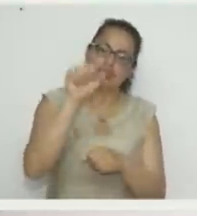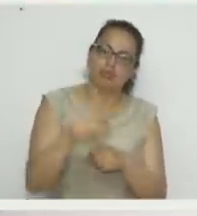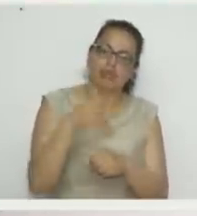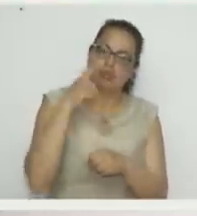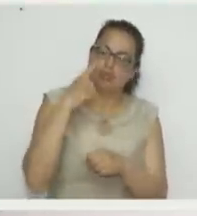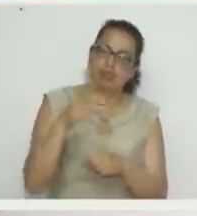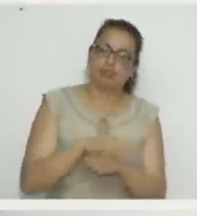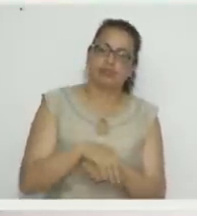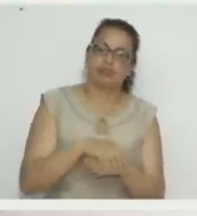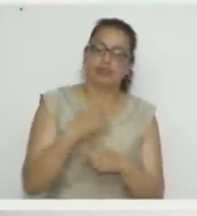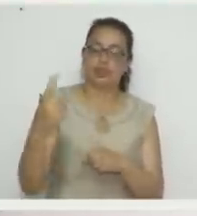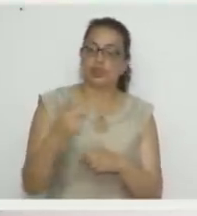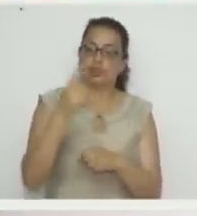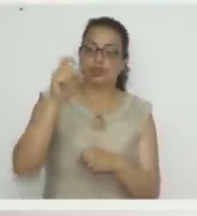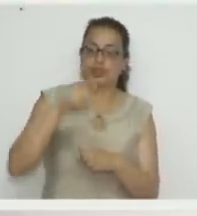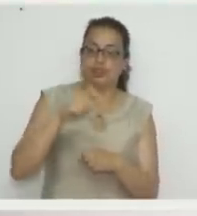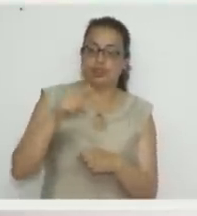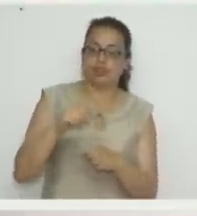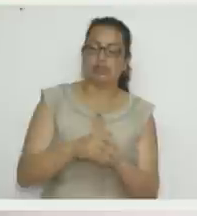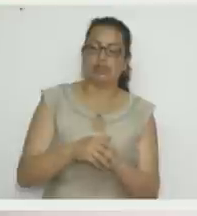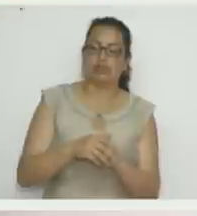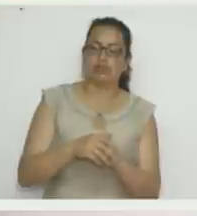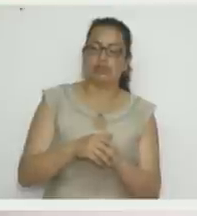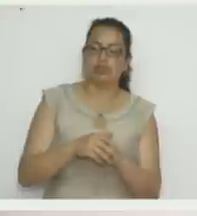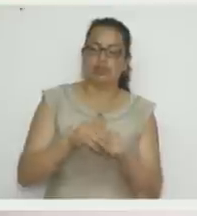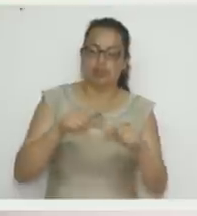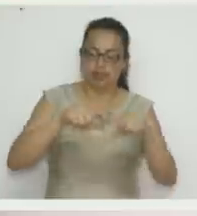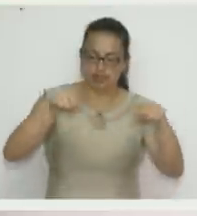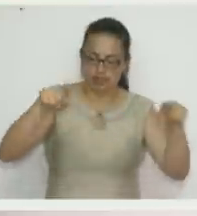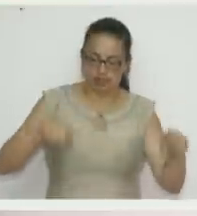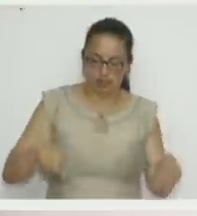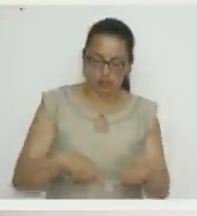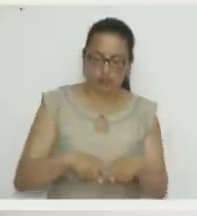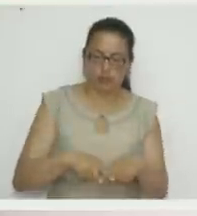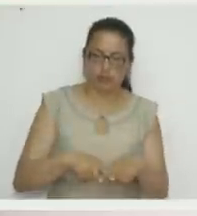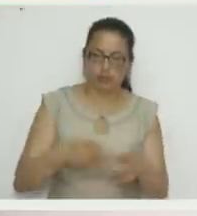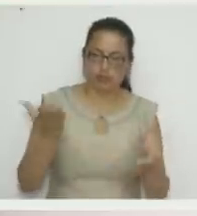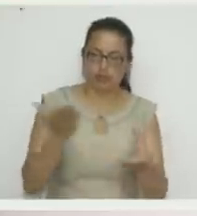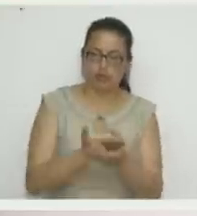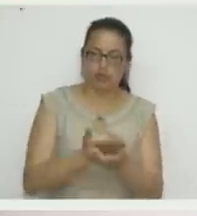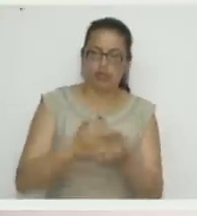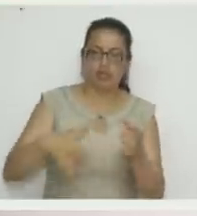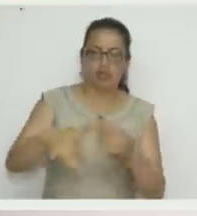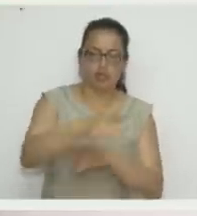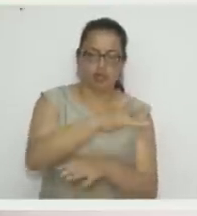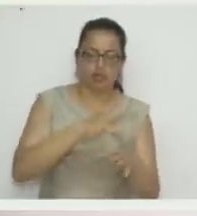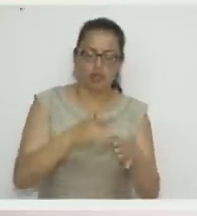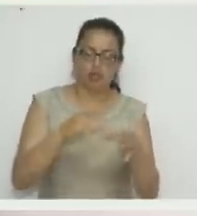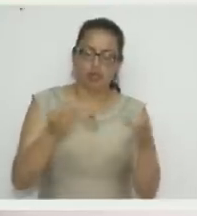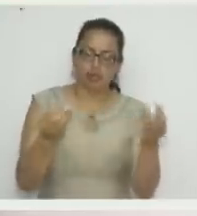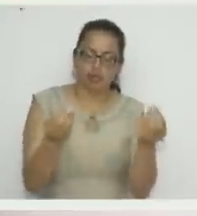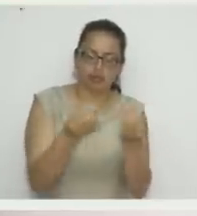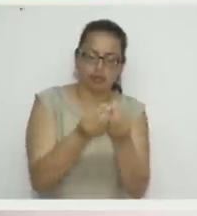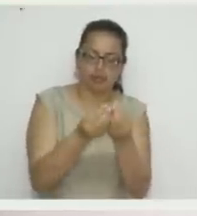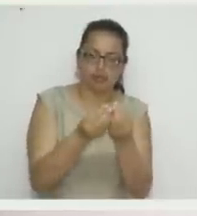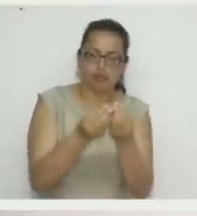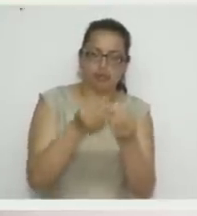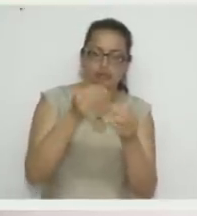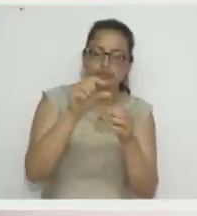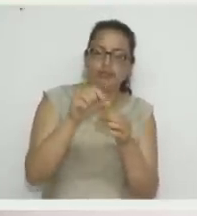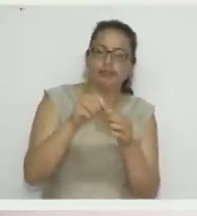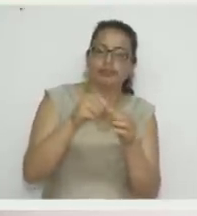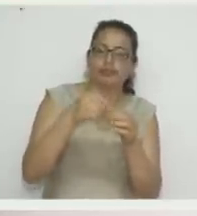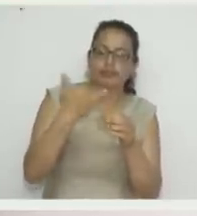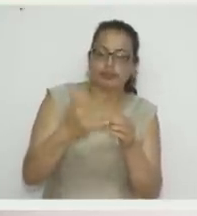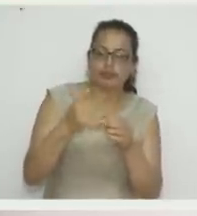ver que ahí lo único que se nos va es en el sobre. De resto, todas estas piecitas que tenemos acá son con pedacitos,